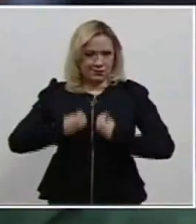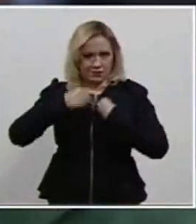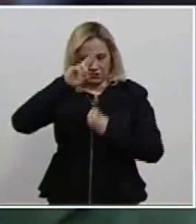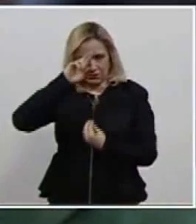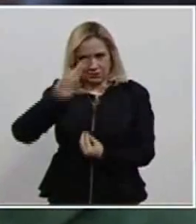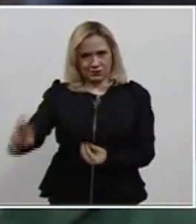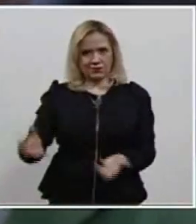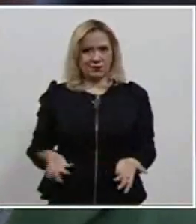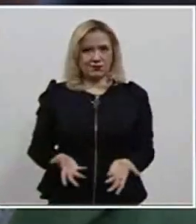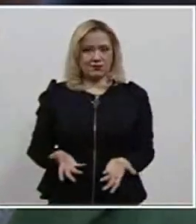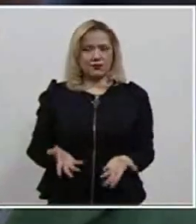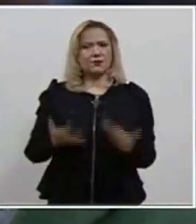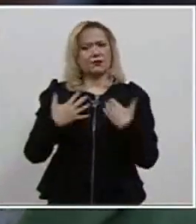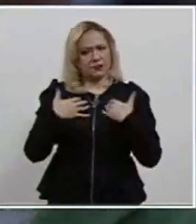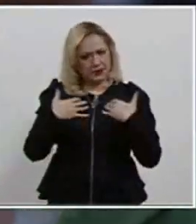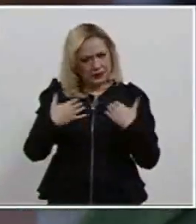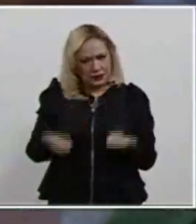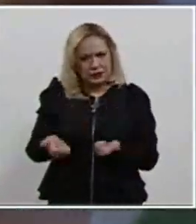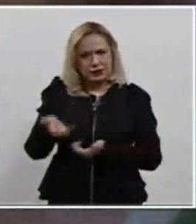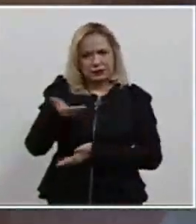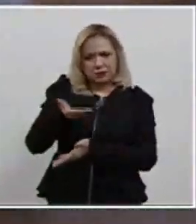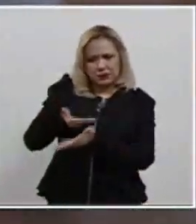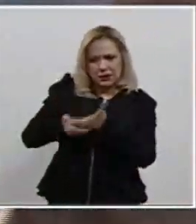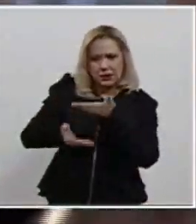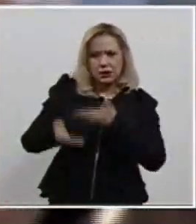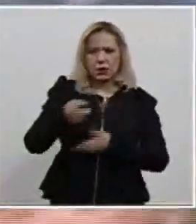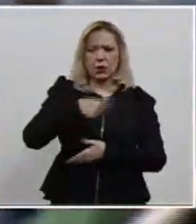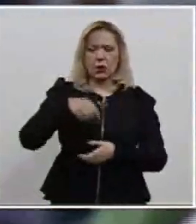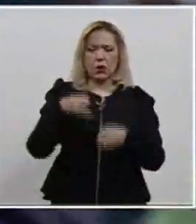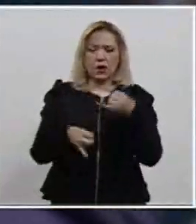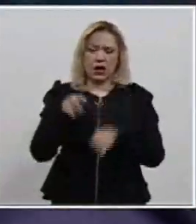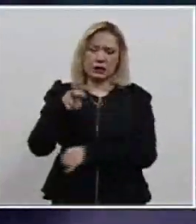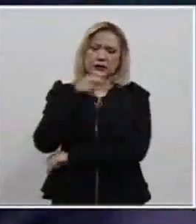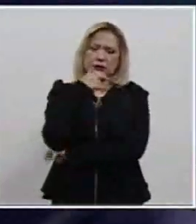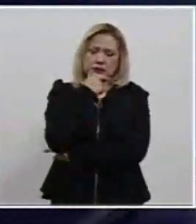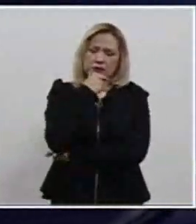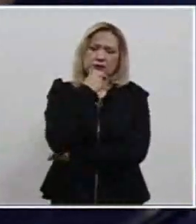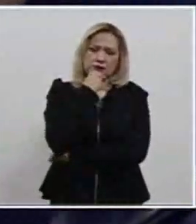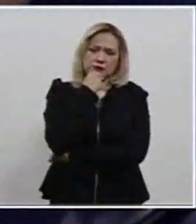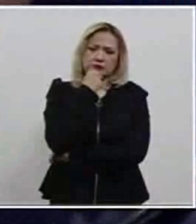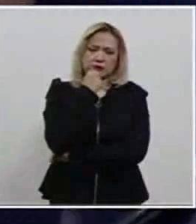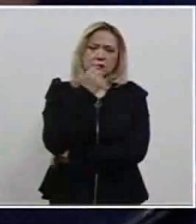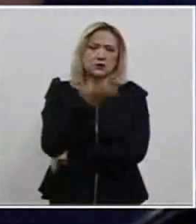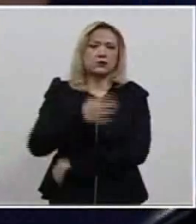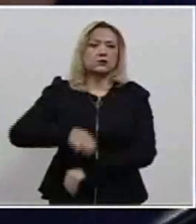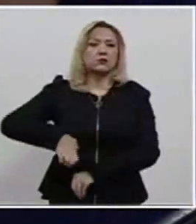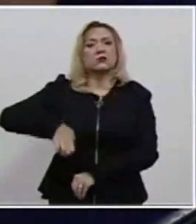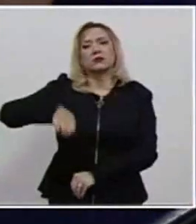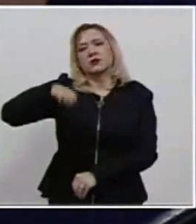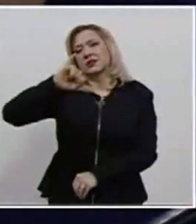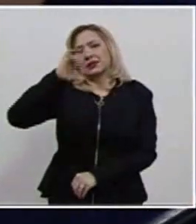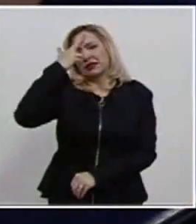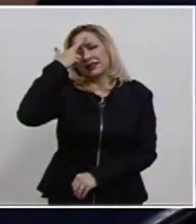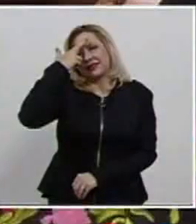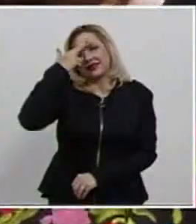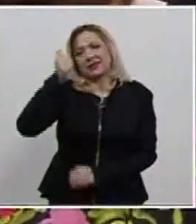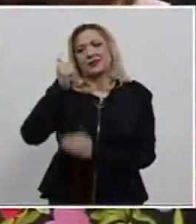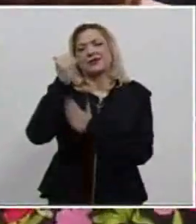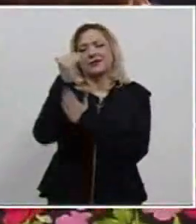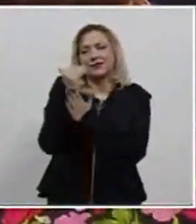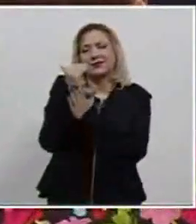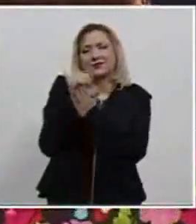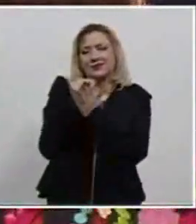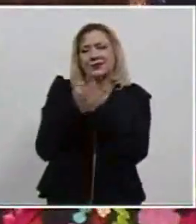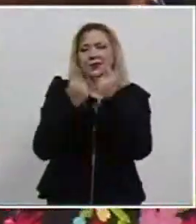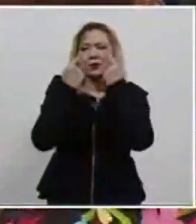no haya empatía o sensibilidad por parte de los juzgadores, pues si bien la vejez implica deterioro físico y de los sentidos,